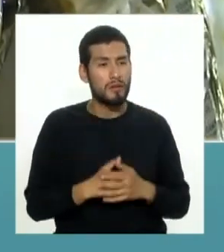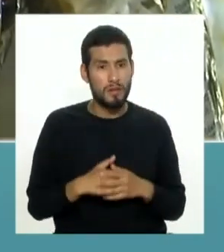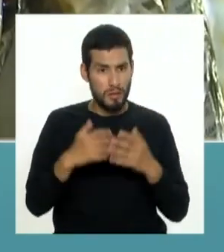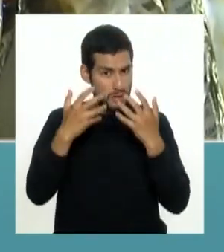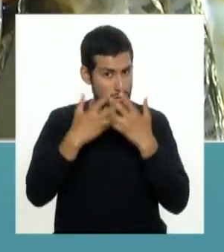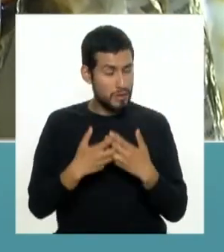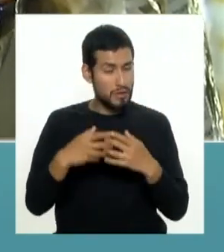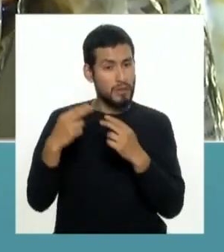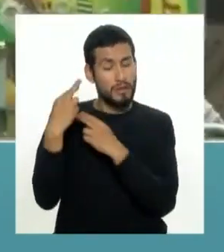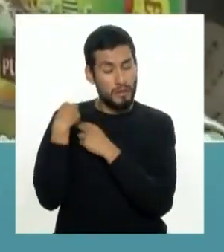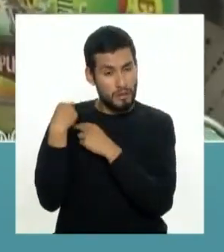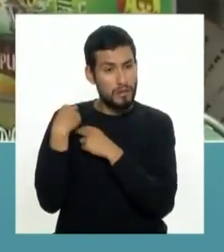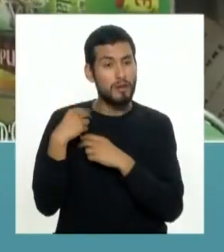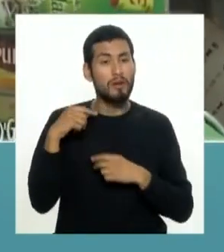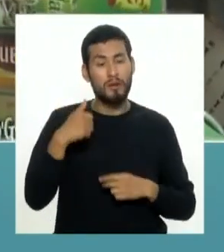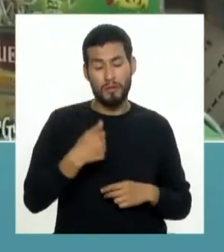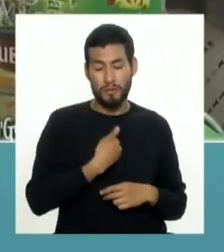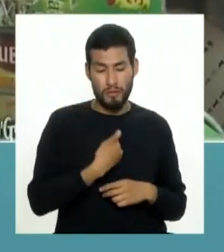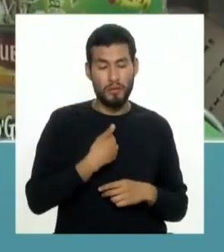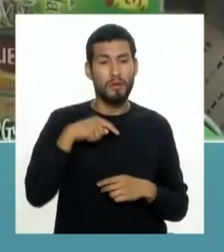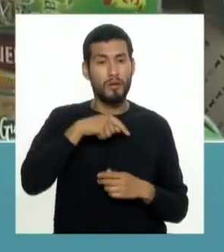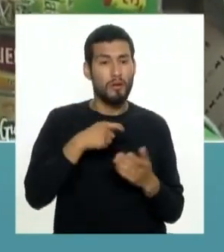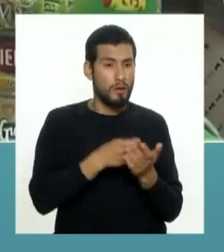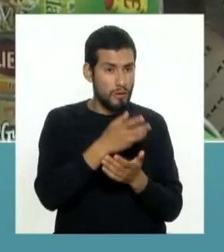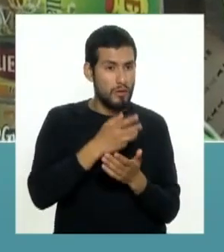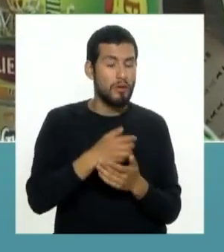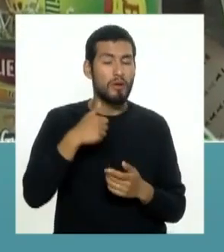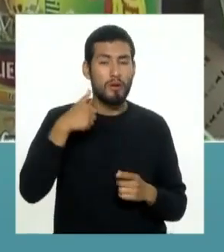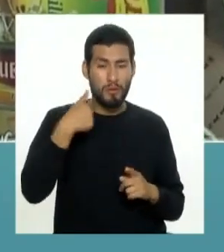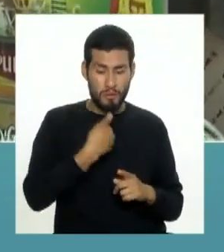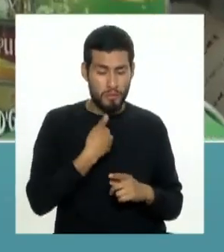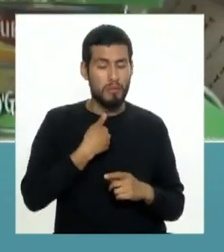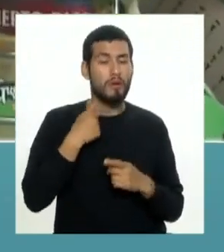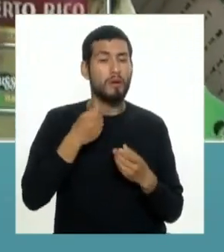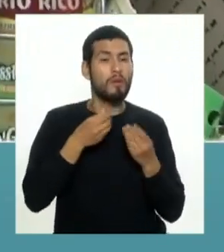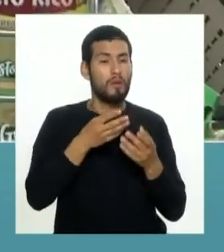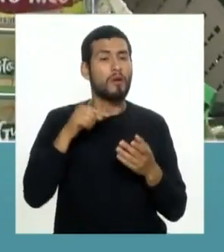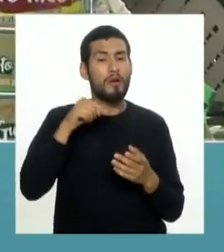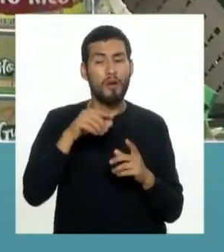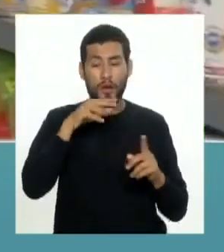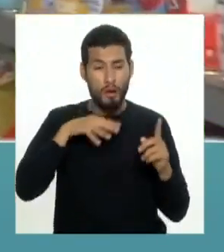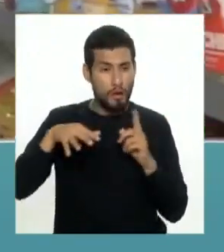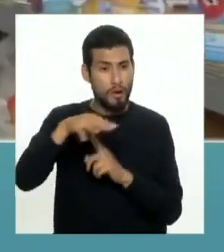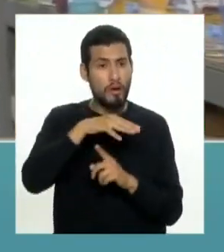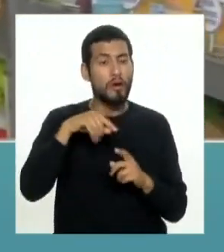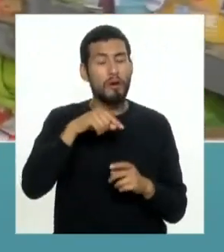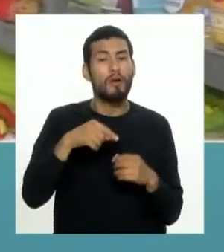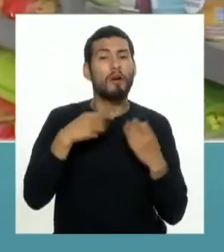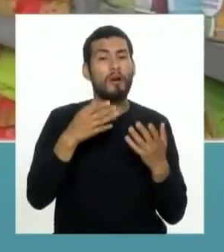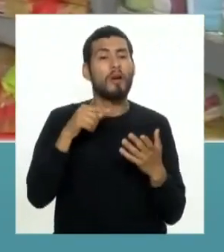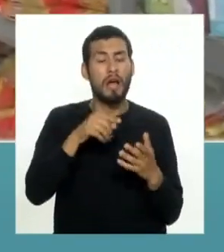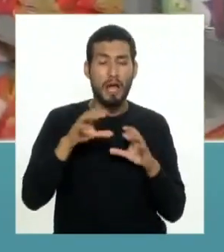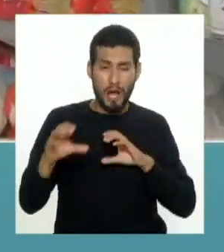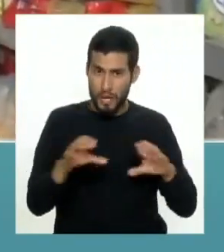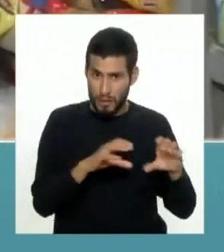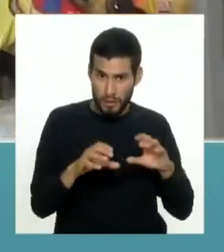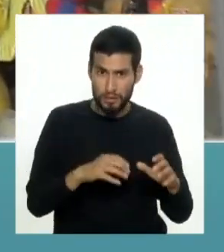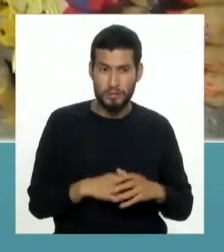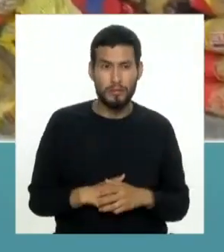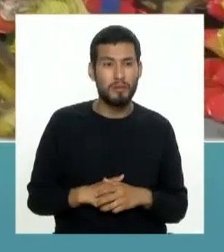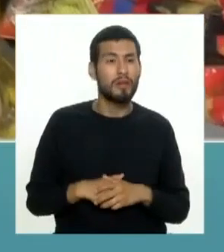sean responsables con sus consumidores con sus proveedores con el entorno en el cual desarrollan sus actividades